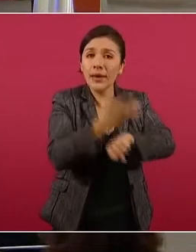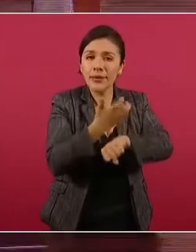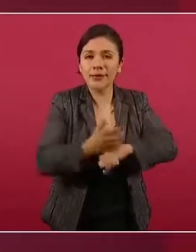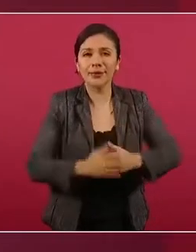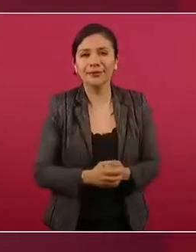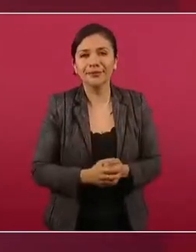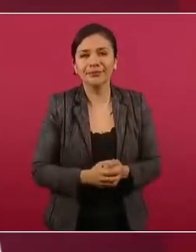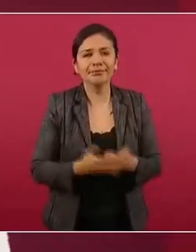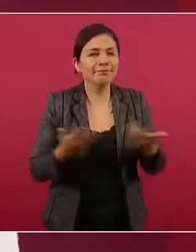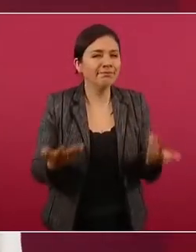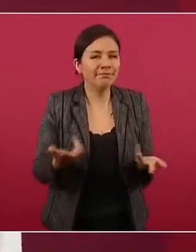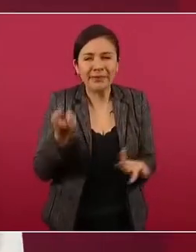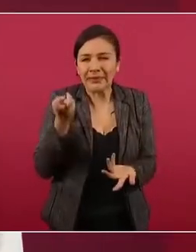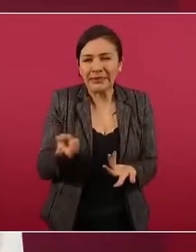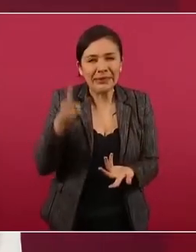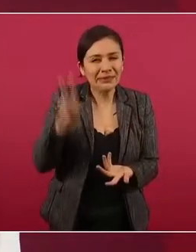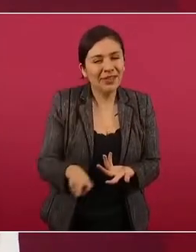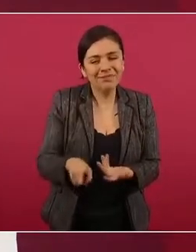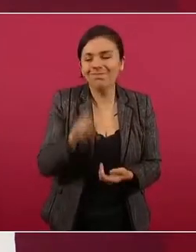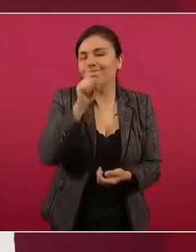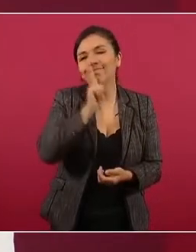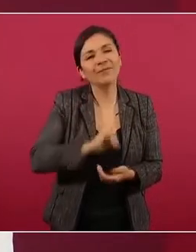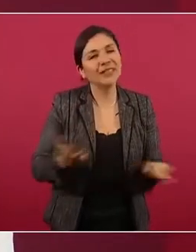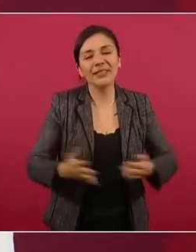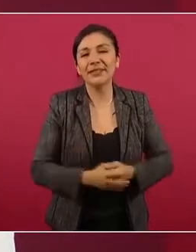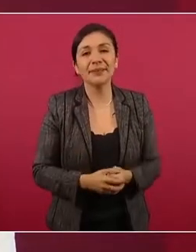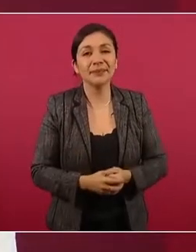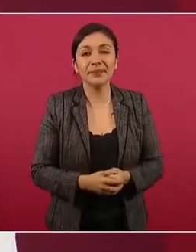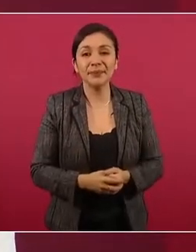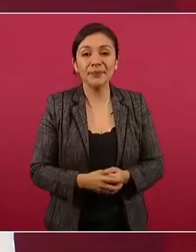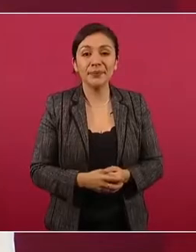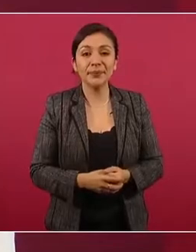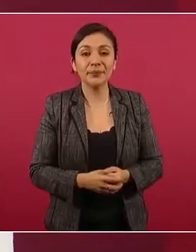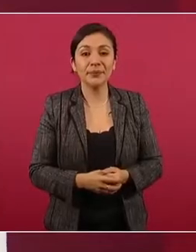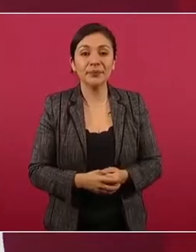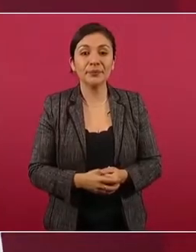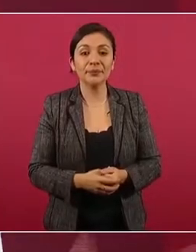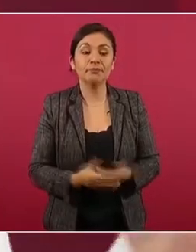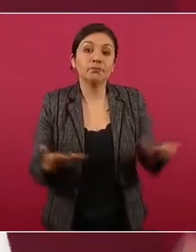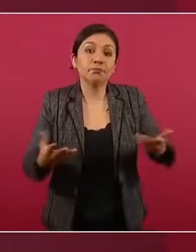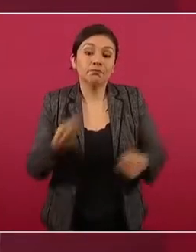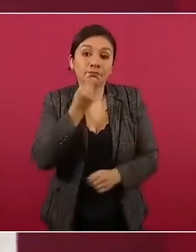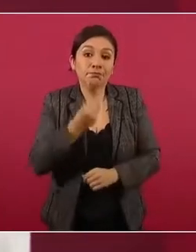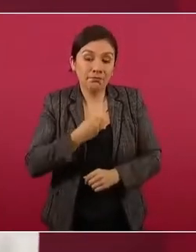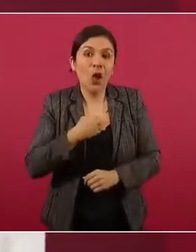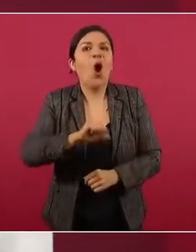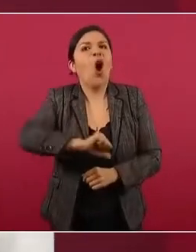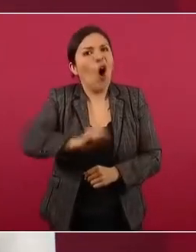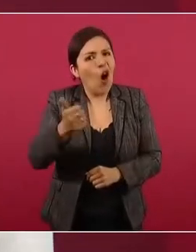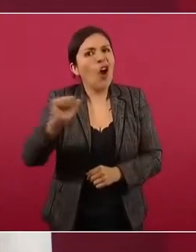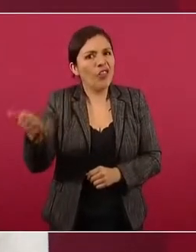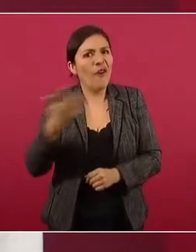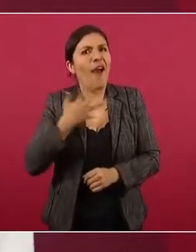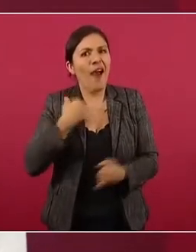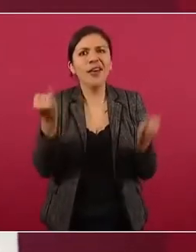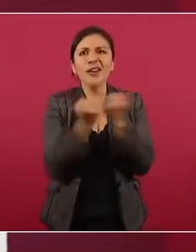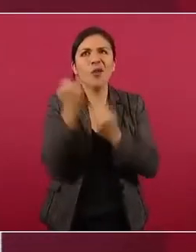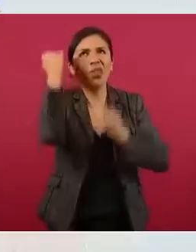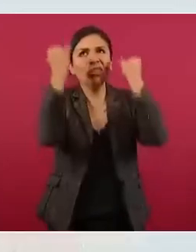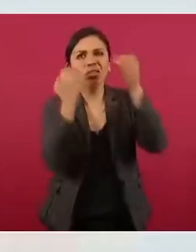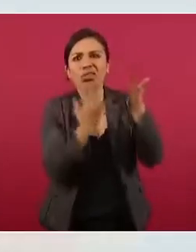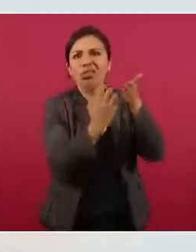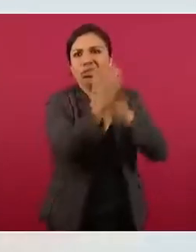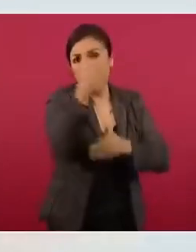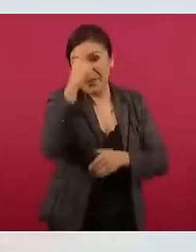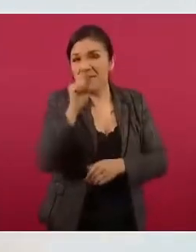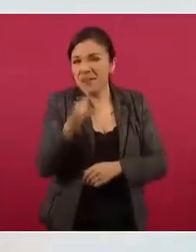Eso evidentemente es falso. Pero bueno, hay otros disparates que se inventaron en torno a